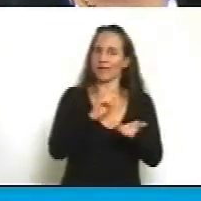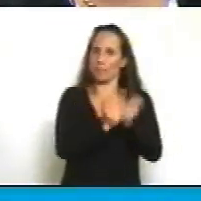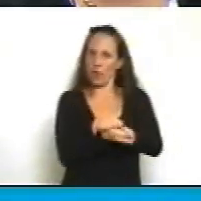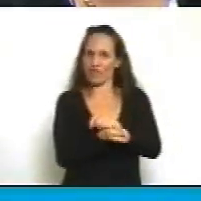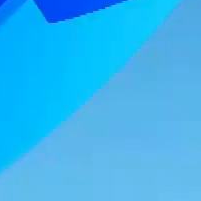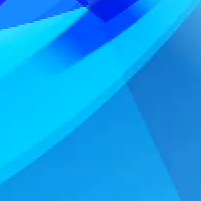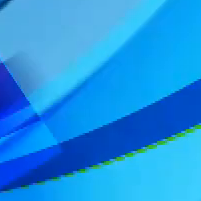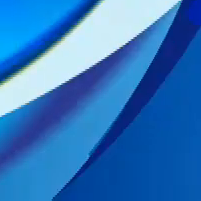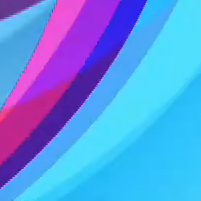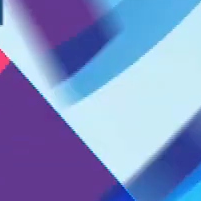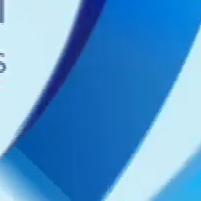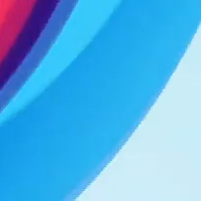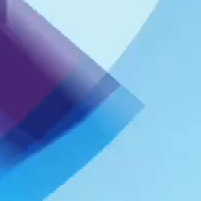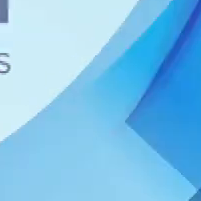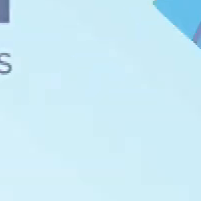Civil y Comercial.